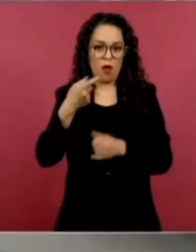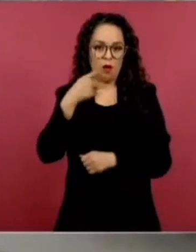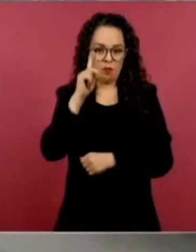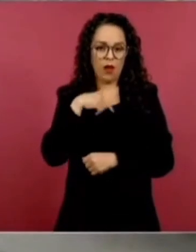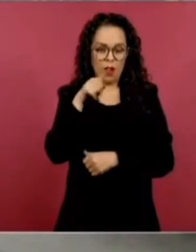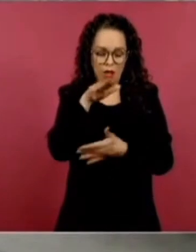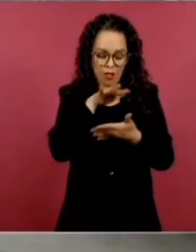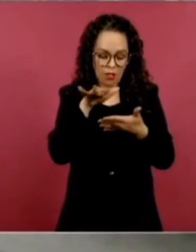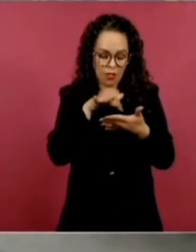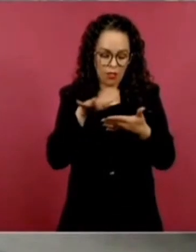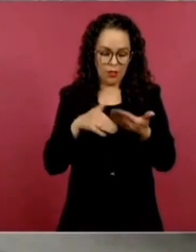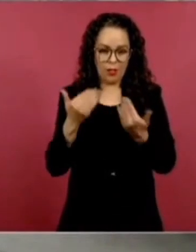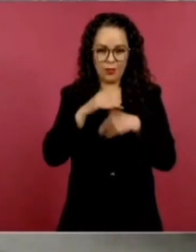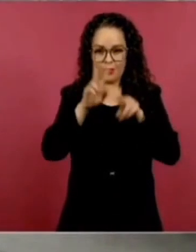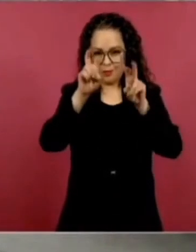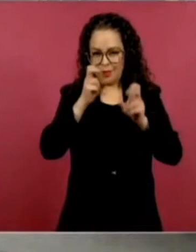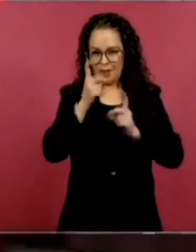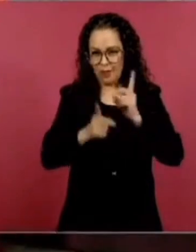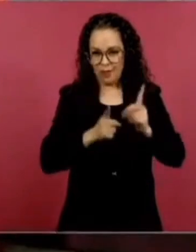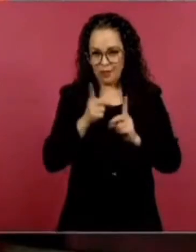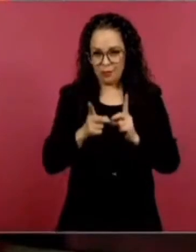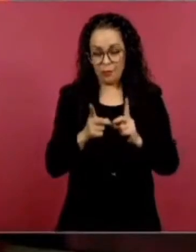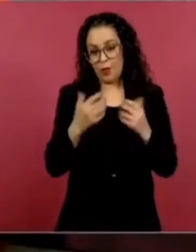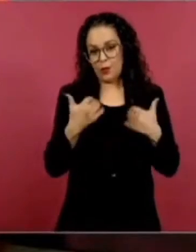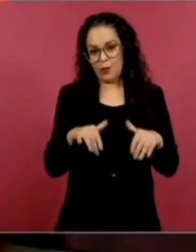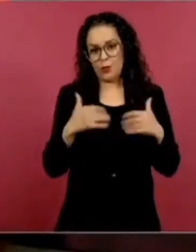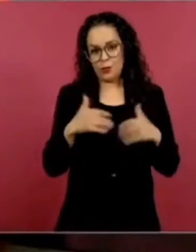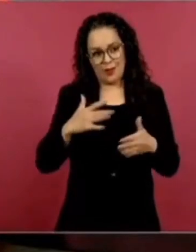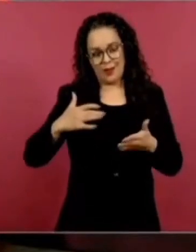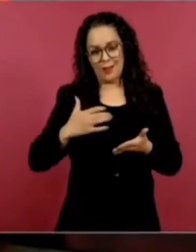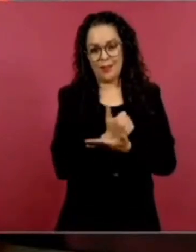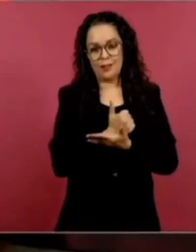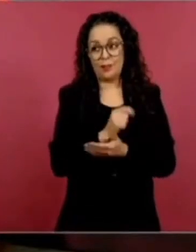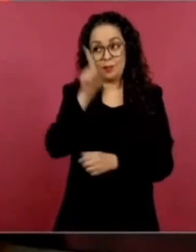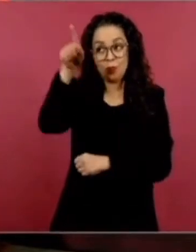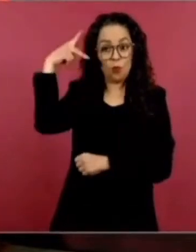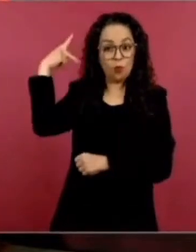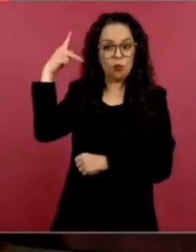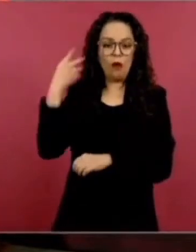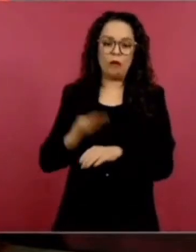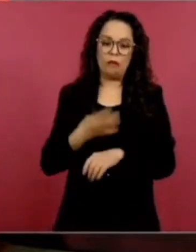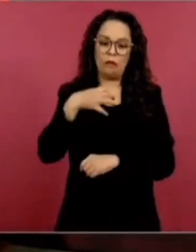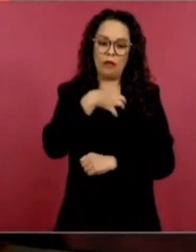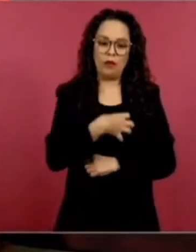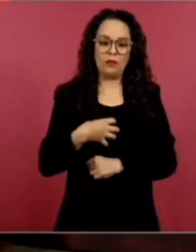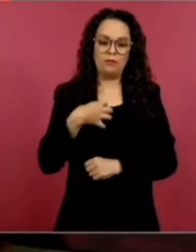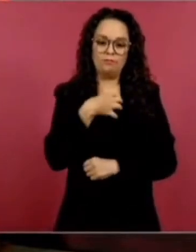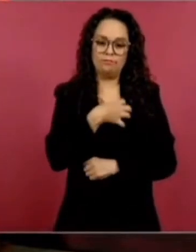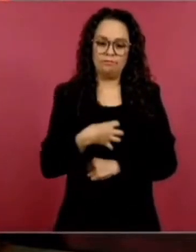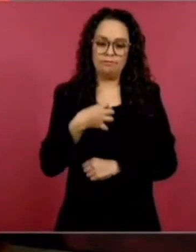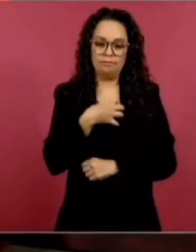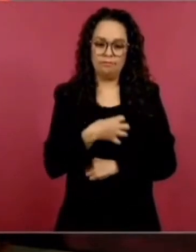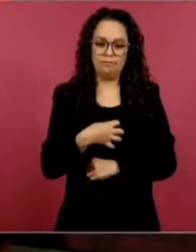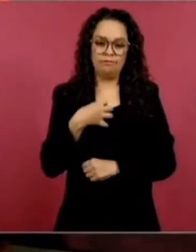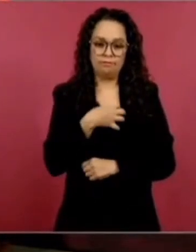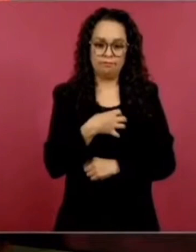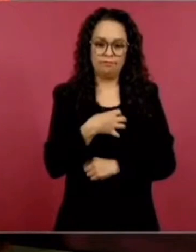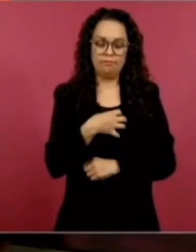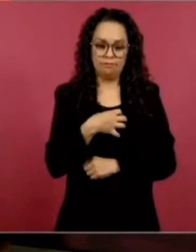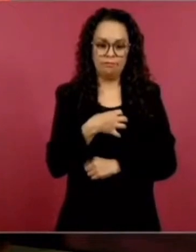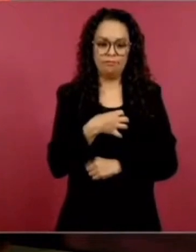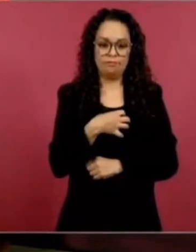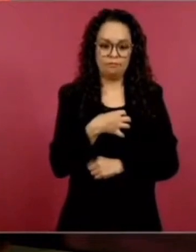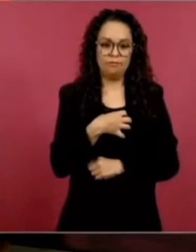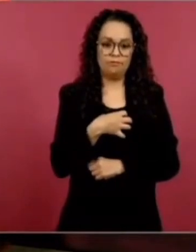Y están muy contentos en Puebla. Es un equipo legendario, el de los pericos.